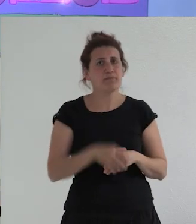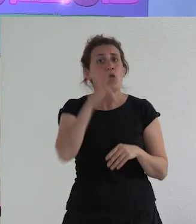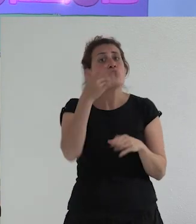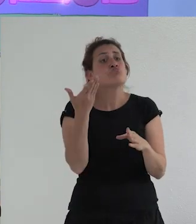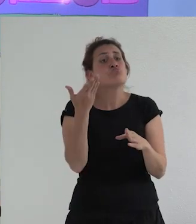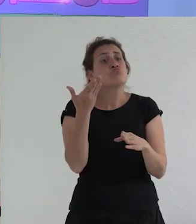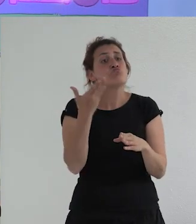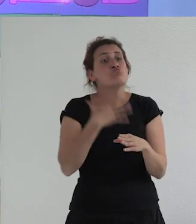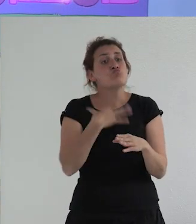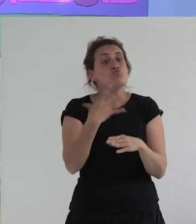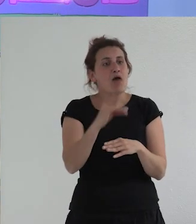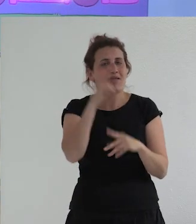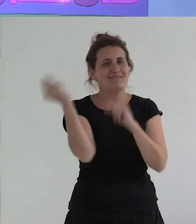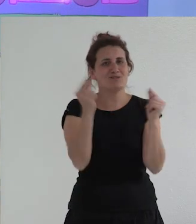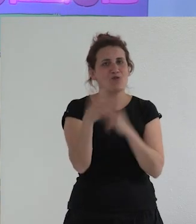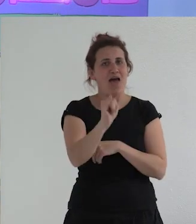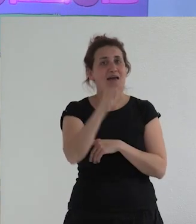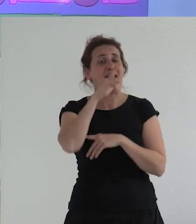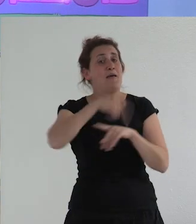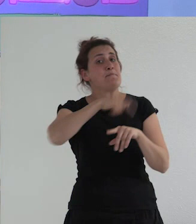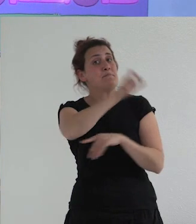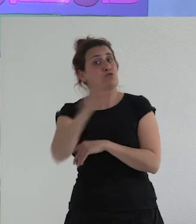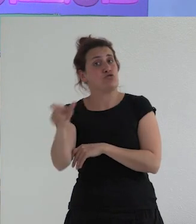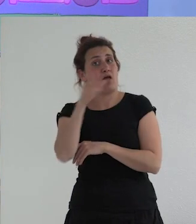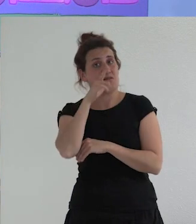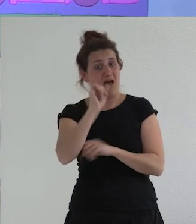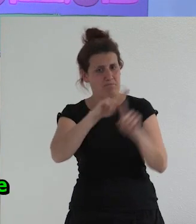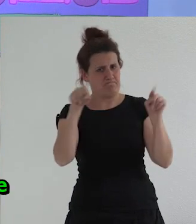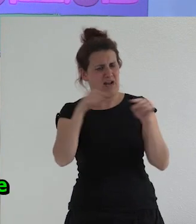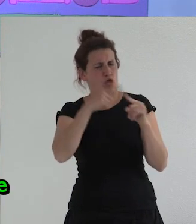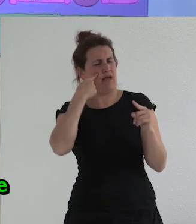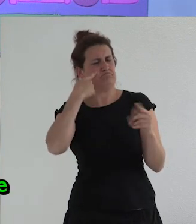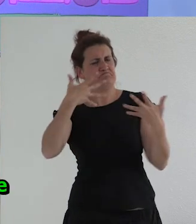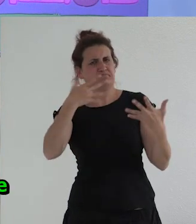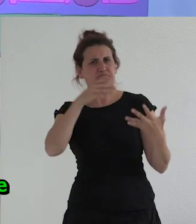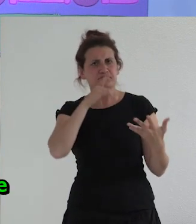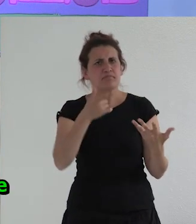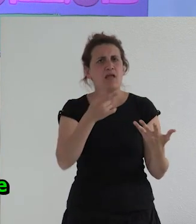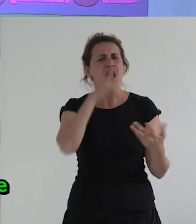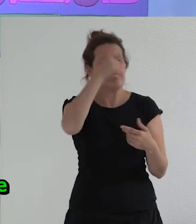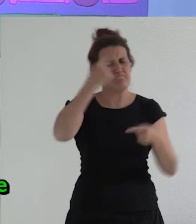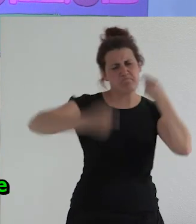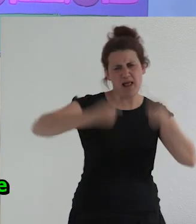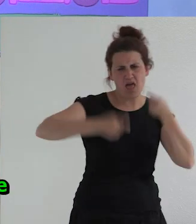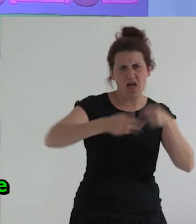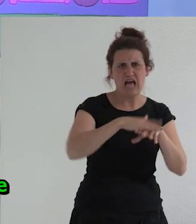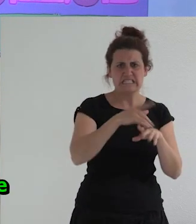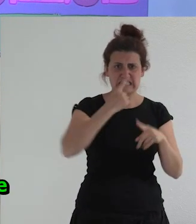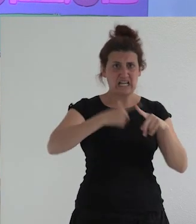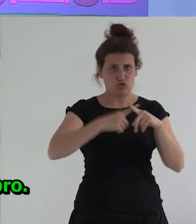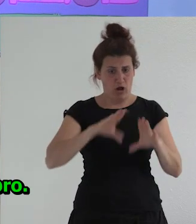probablemente hay una discusión entre personas que están en un marco esencialista o sea que hay una pelea entre una gente que considera que el sexo está en los